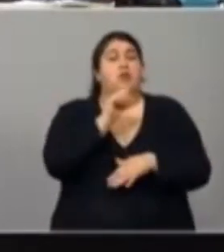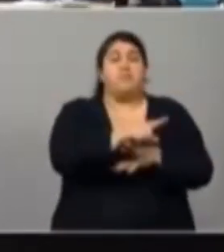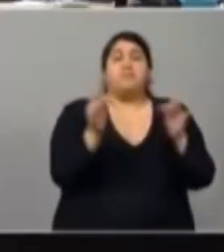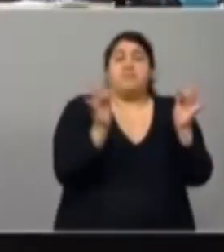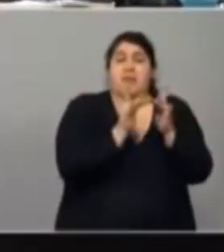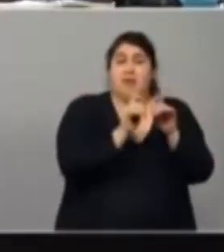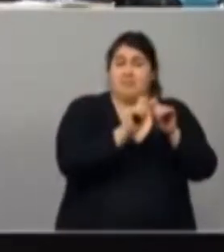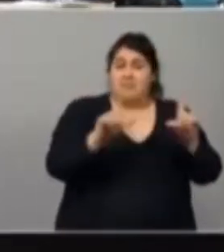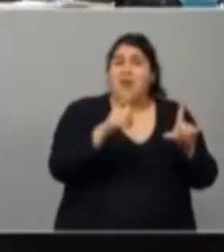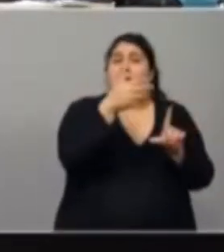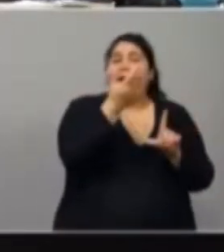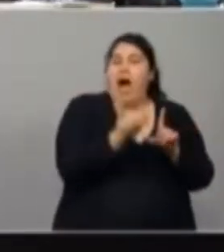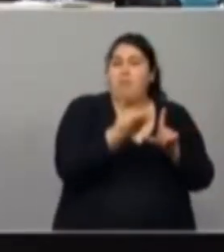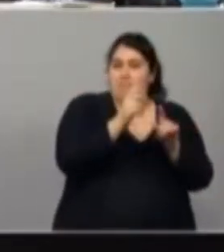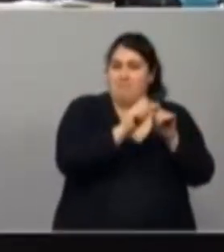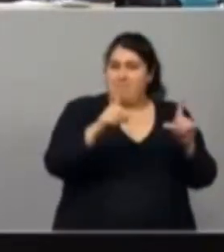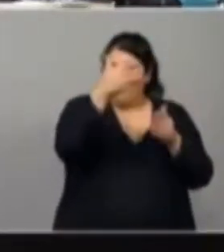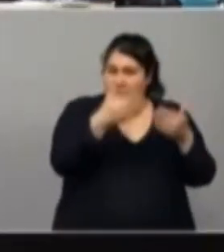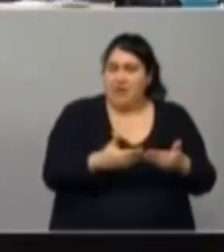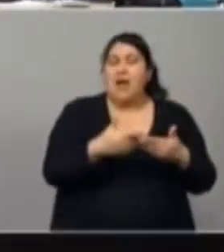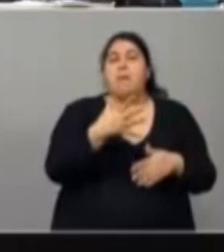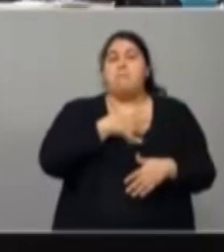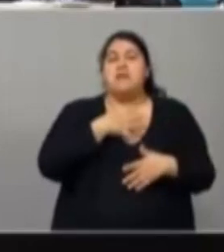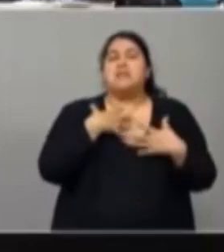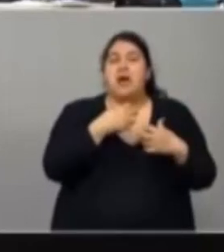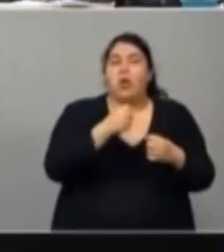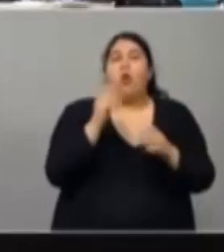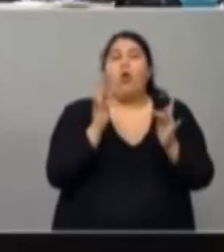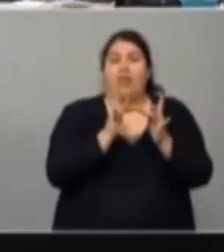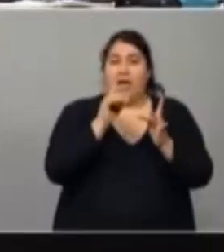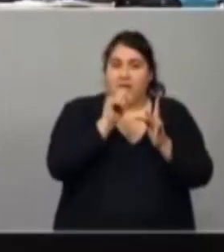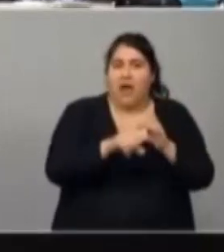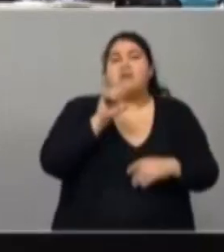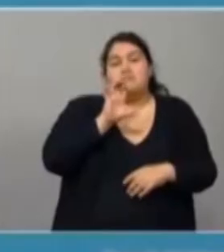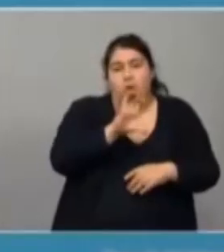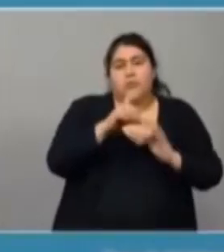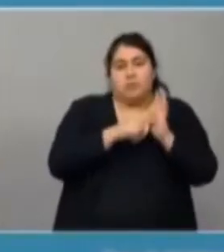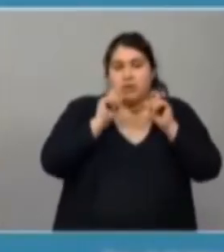Digital, que es la plataforma, el portal de salud de la provincia de Buenos Aires.